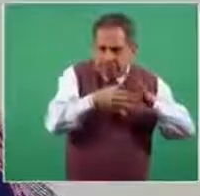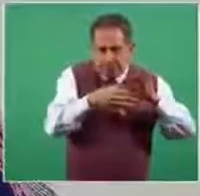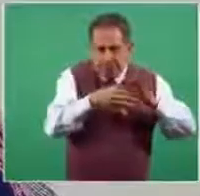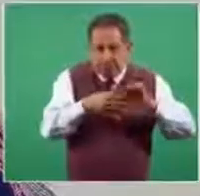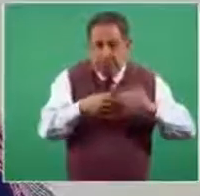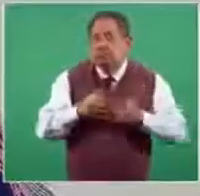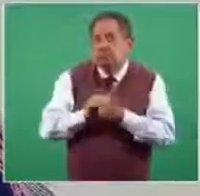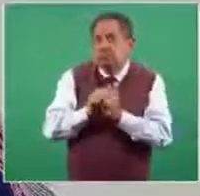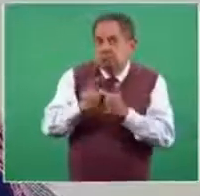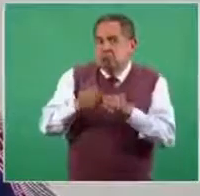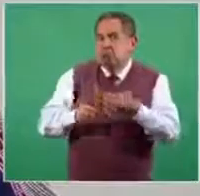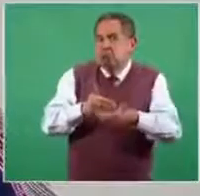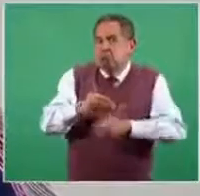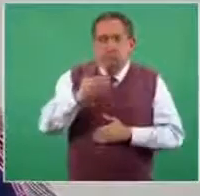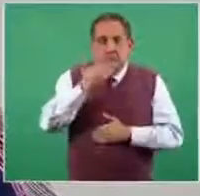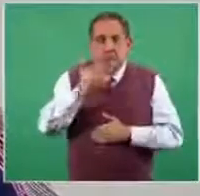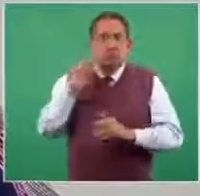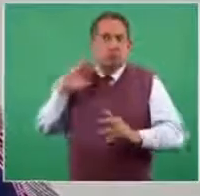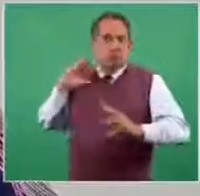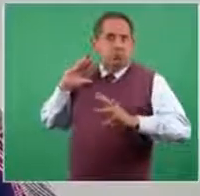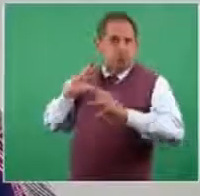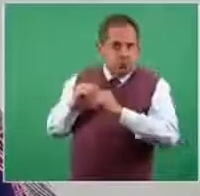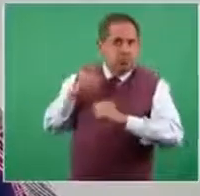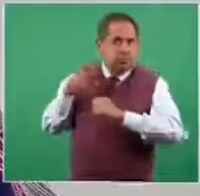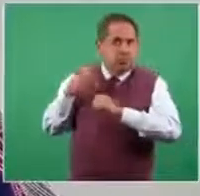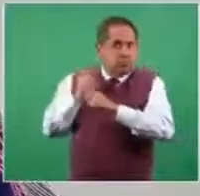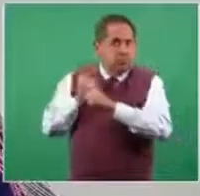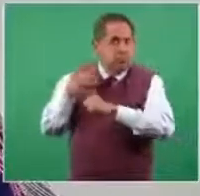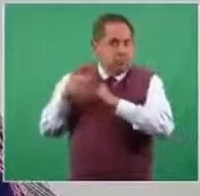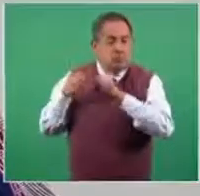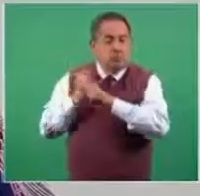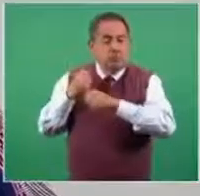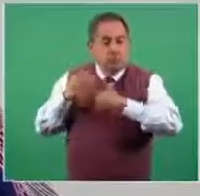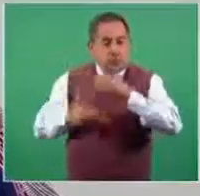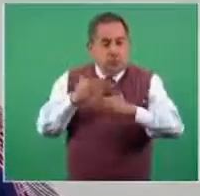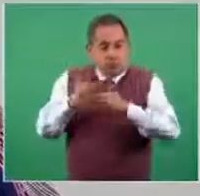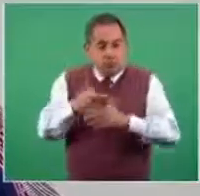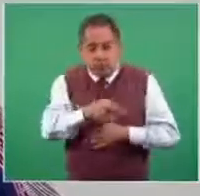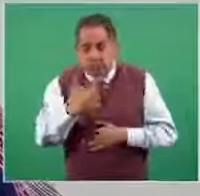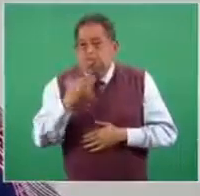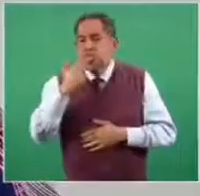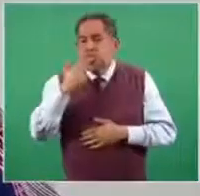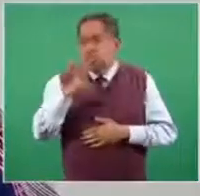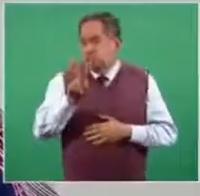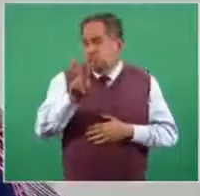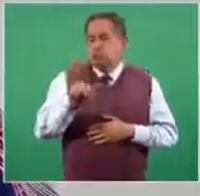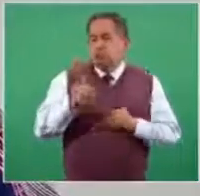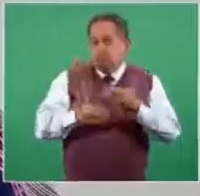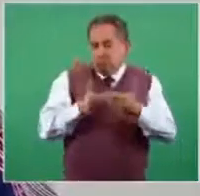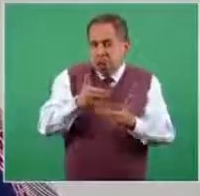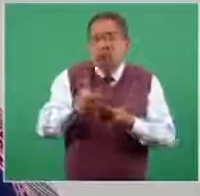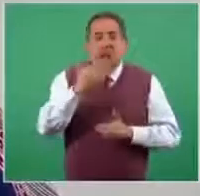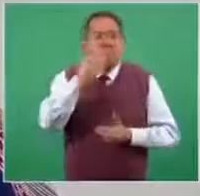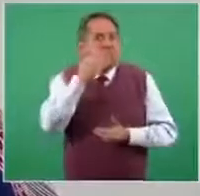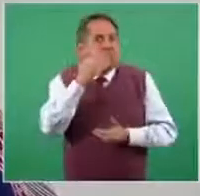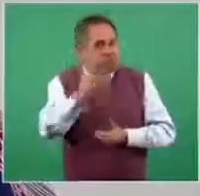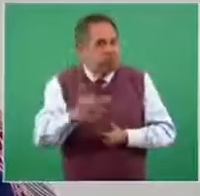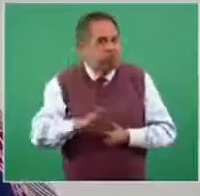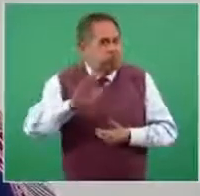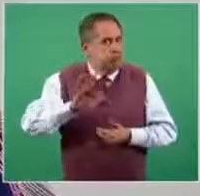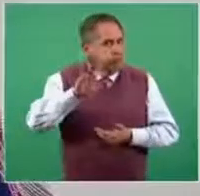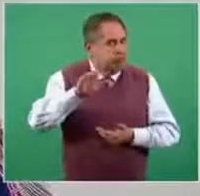tenido a lo largo de décadas de estudio contra esta infección. Y aquí aprovecho para hacer una mención muy